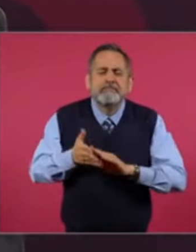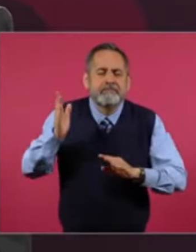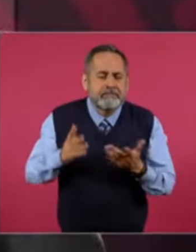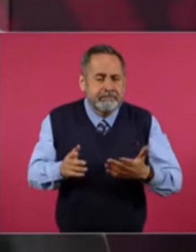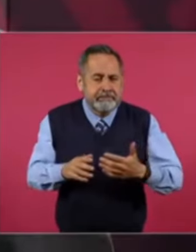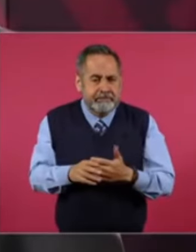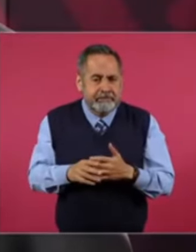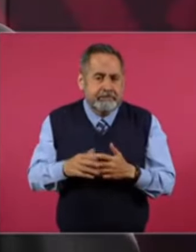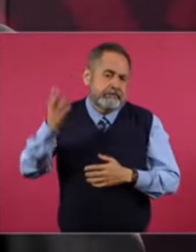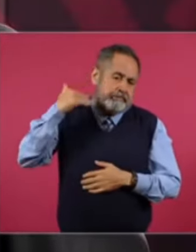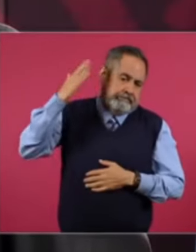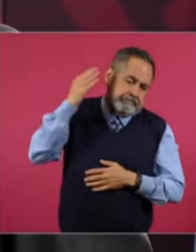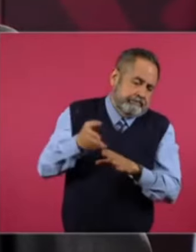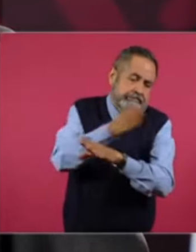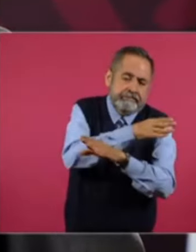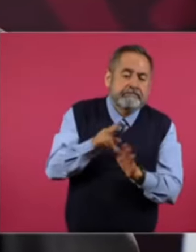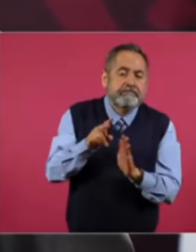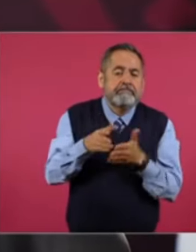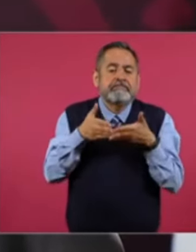Era por barco.